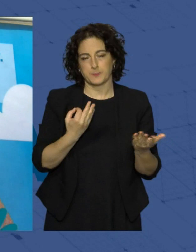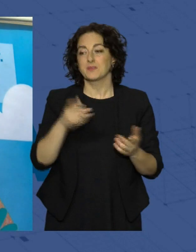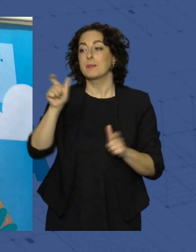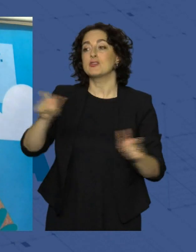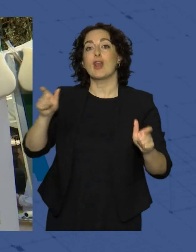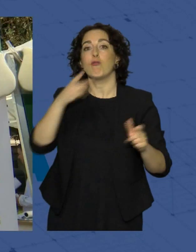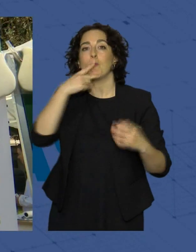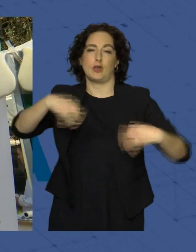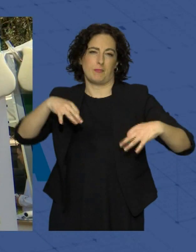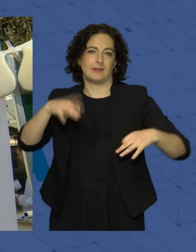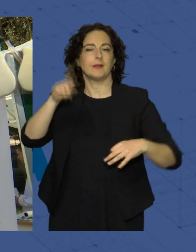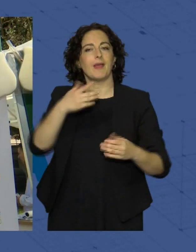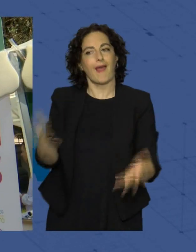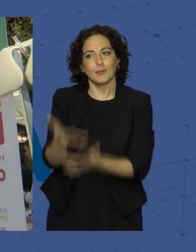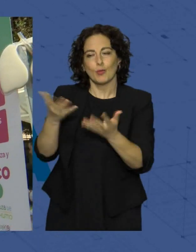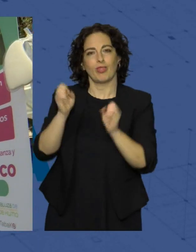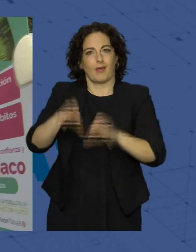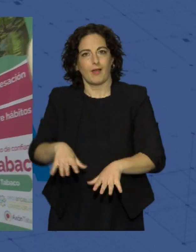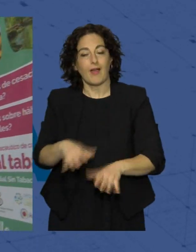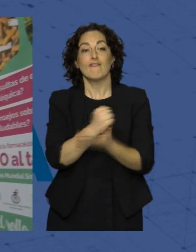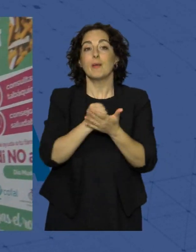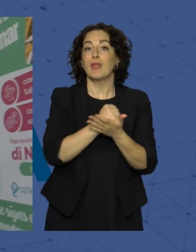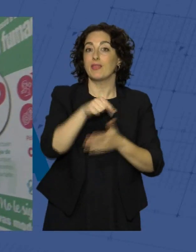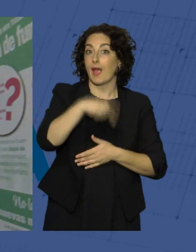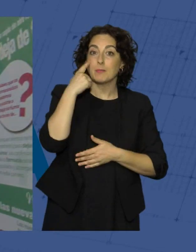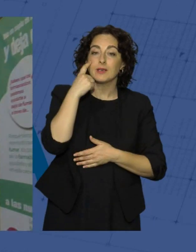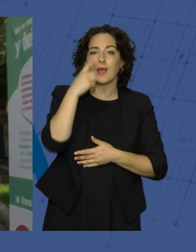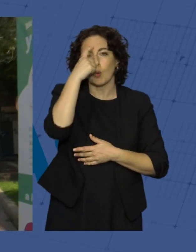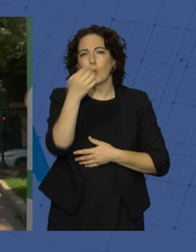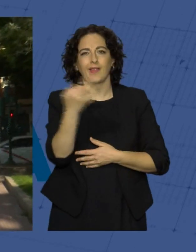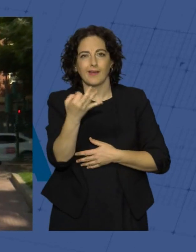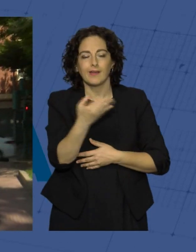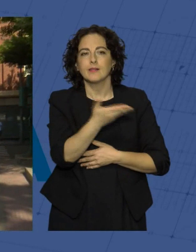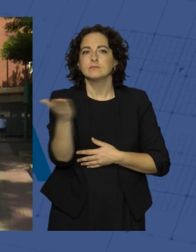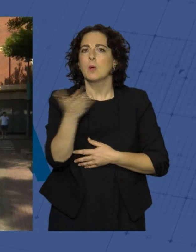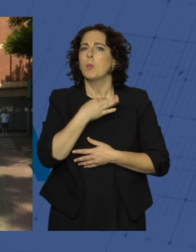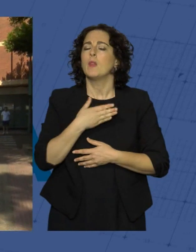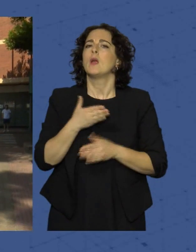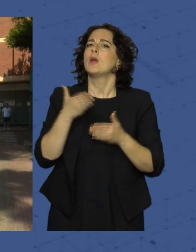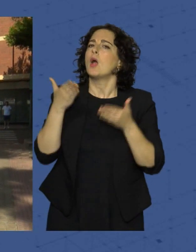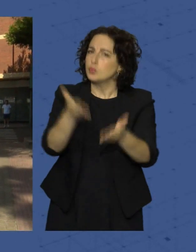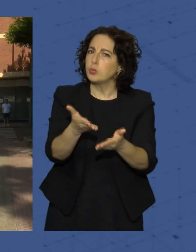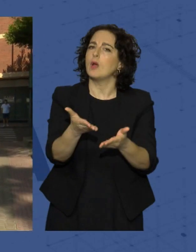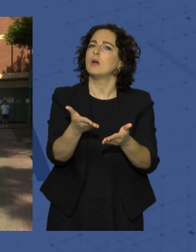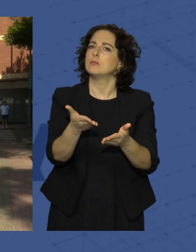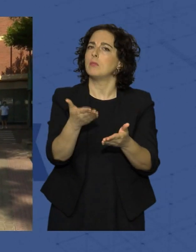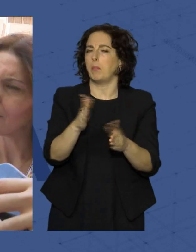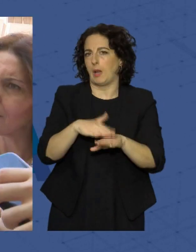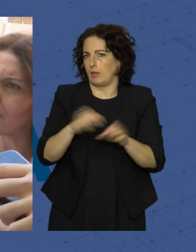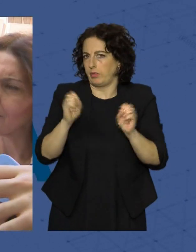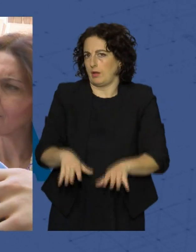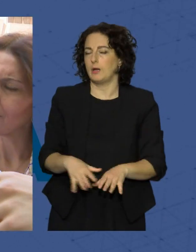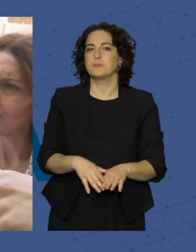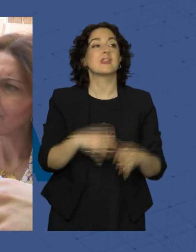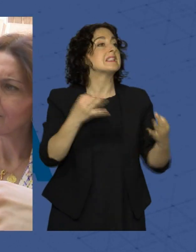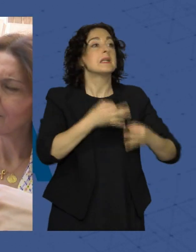les anima a dejar esta adicción y desde las farmacias almerienses se les recuerda que pueden recibir ayuda para superarla. Que